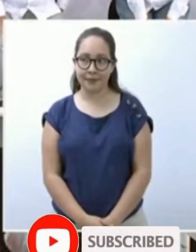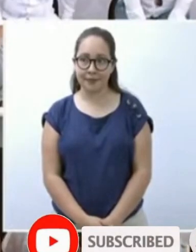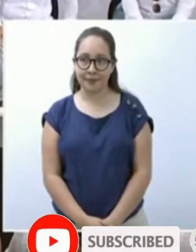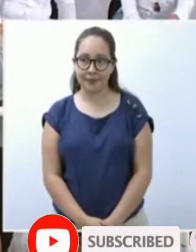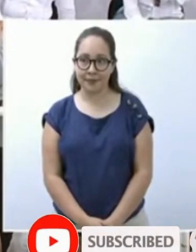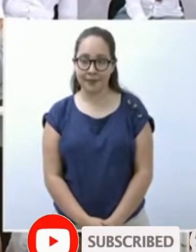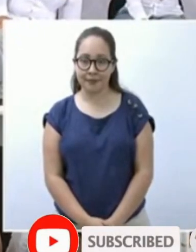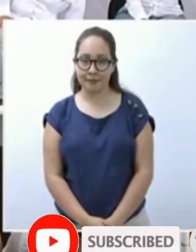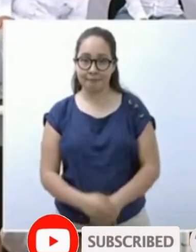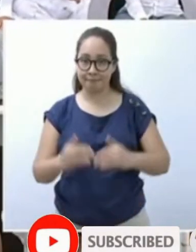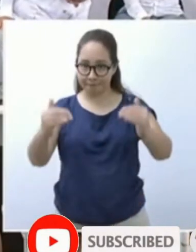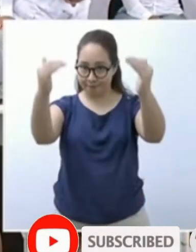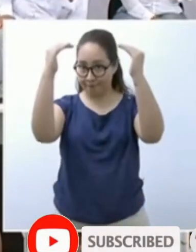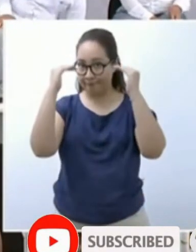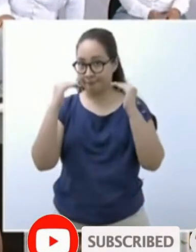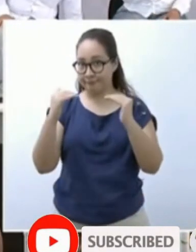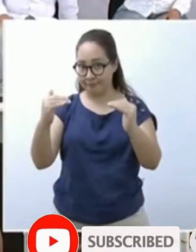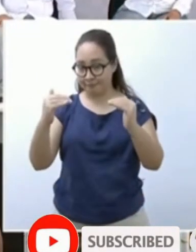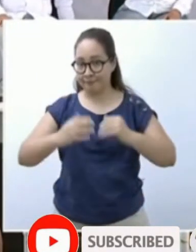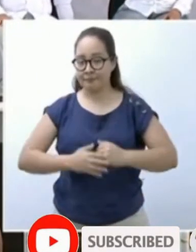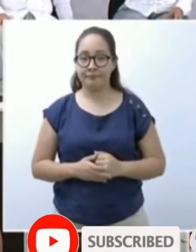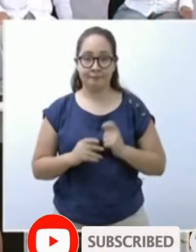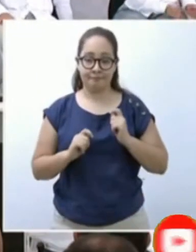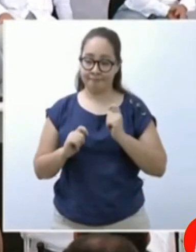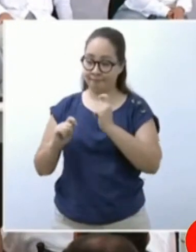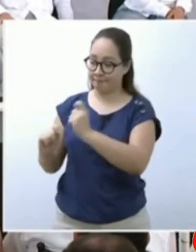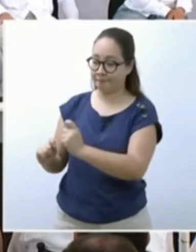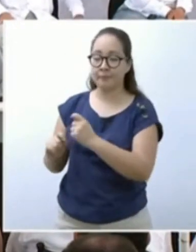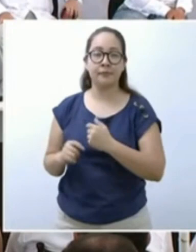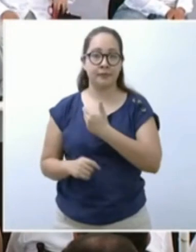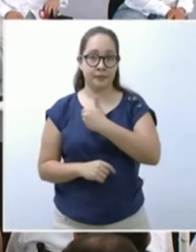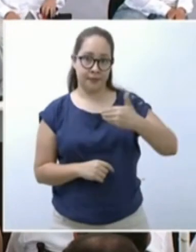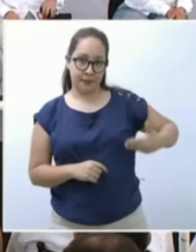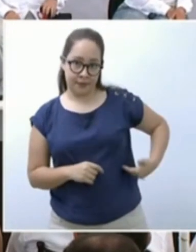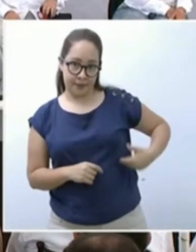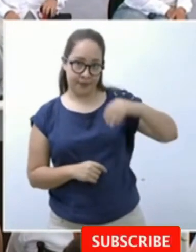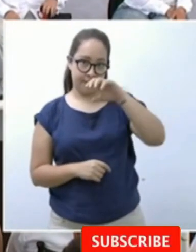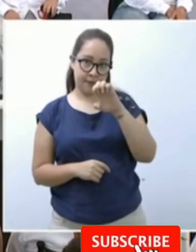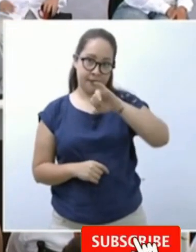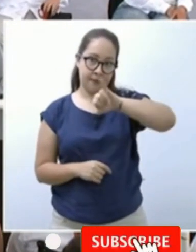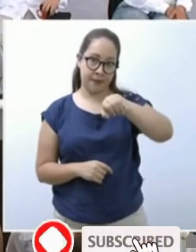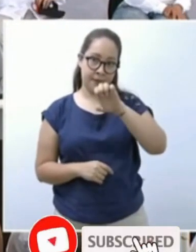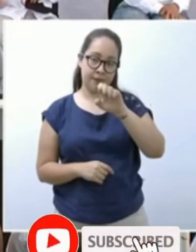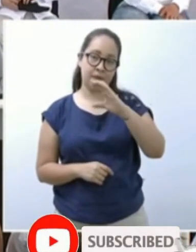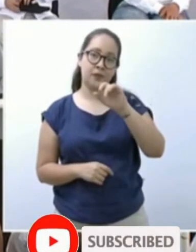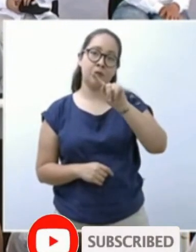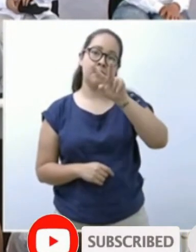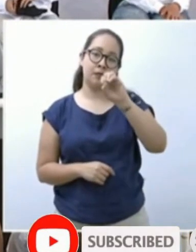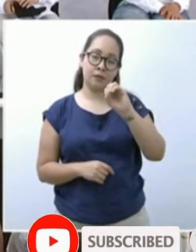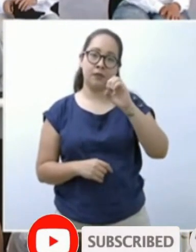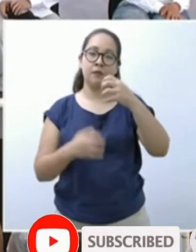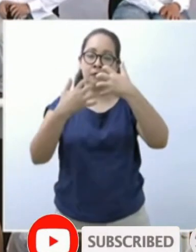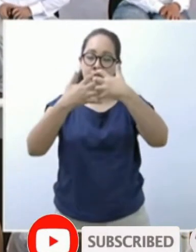A continuación, hace uso de la palabra el presidente ejecutivo de Nestlé México, ingeniero